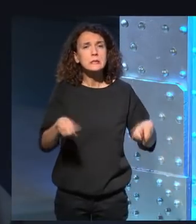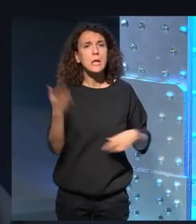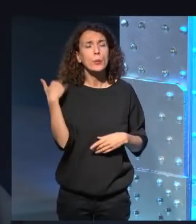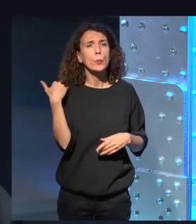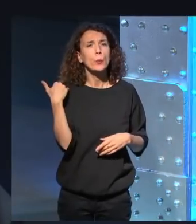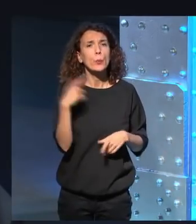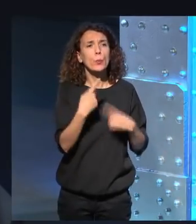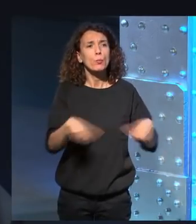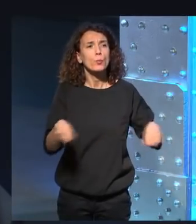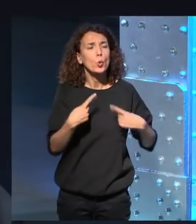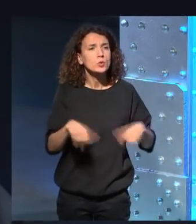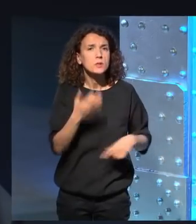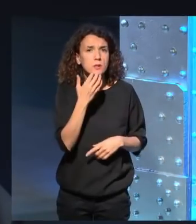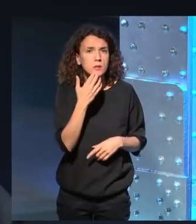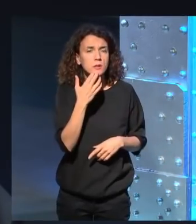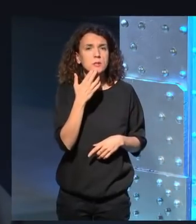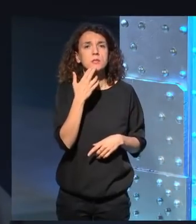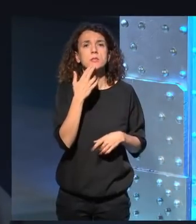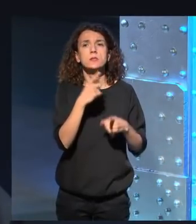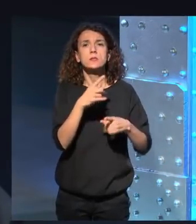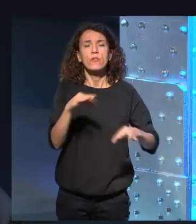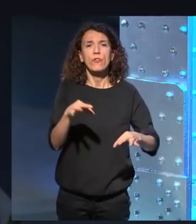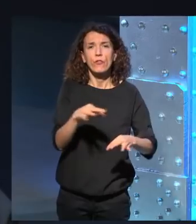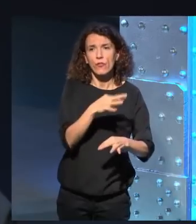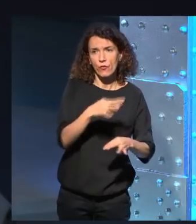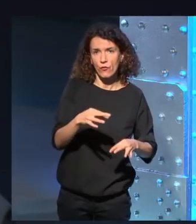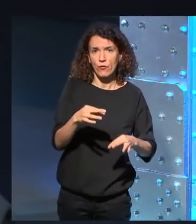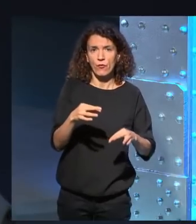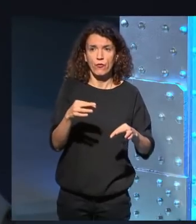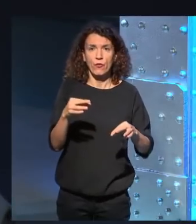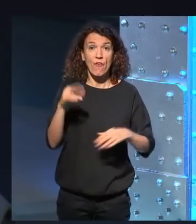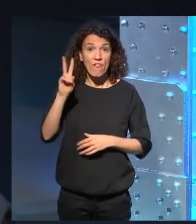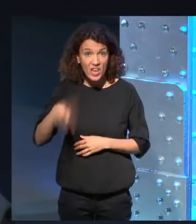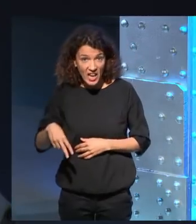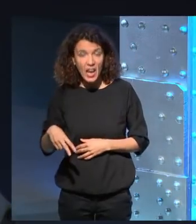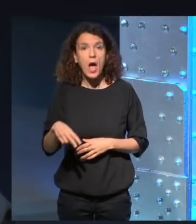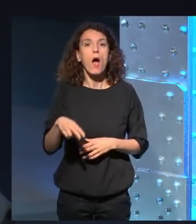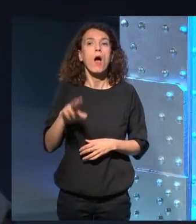músicos bienes Schoenberg Alban Berg